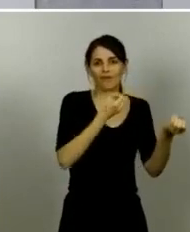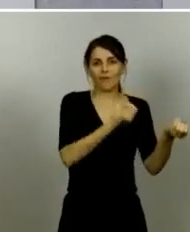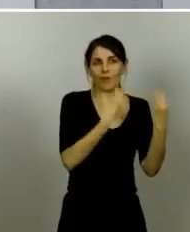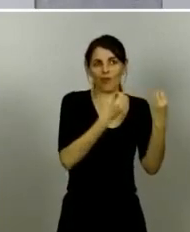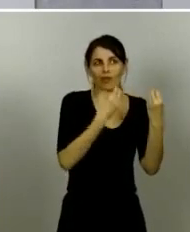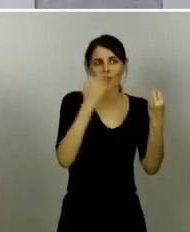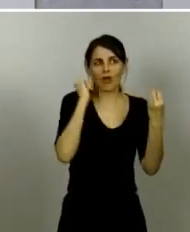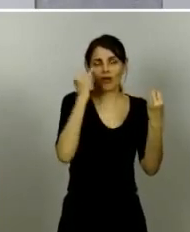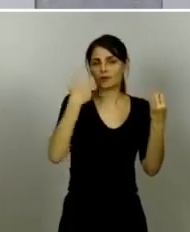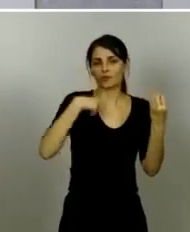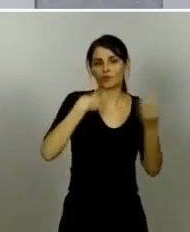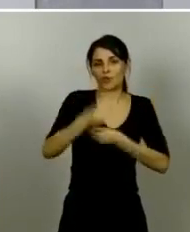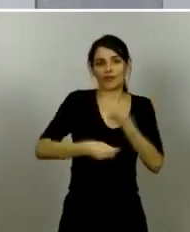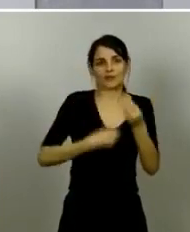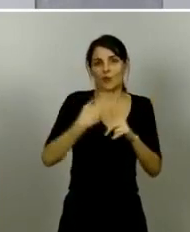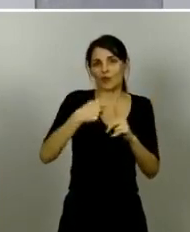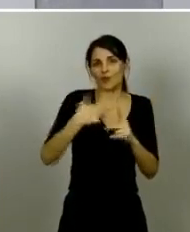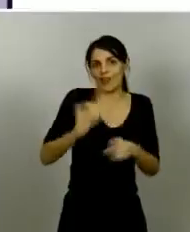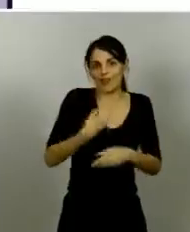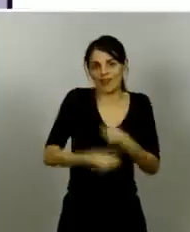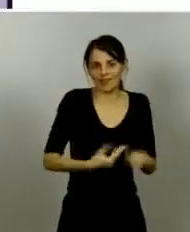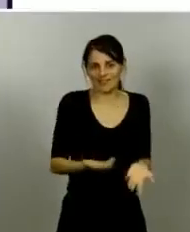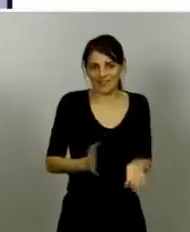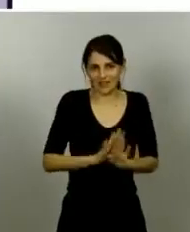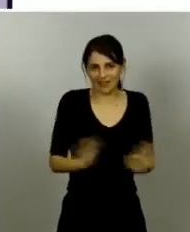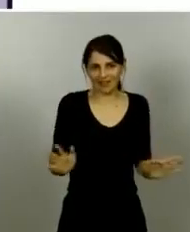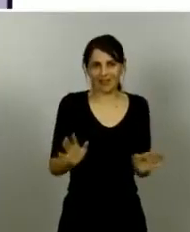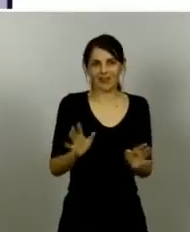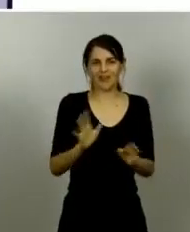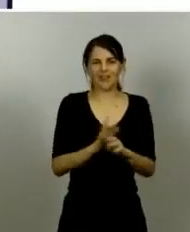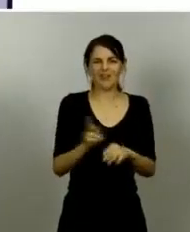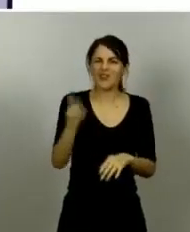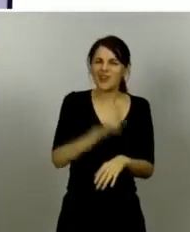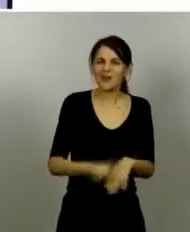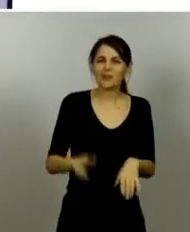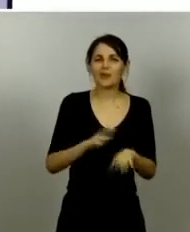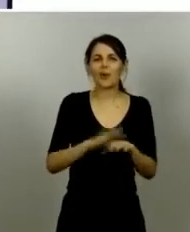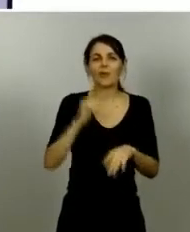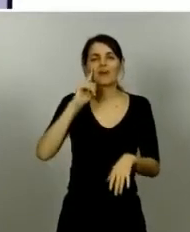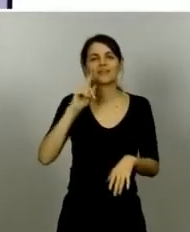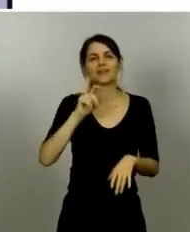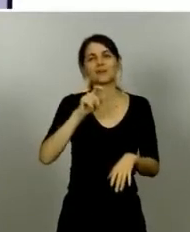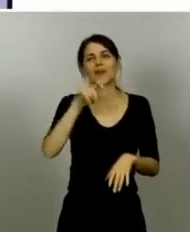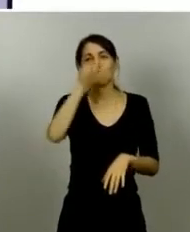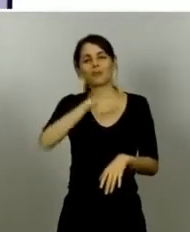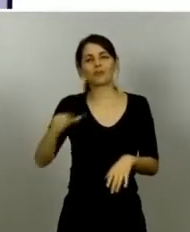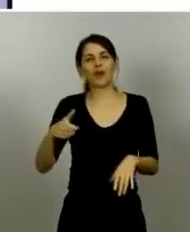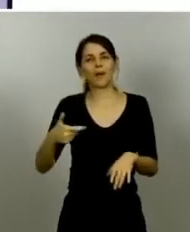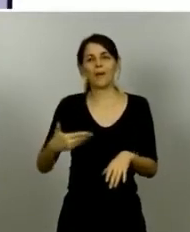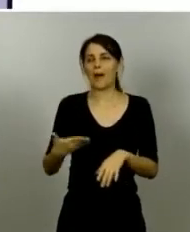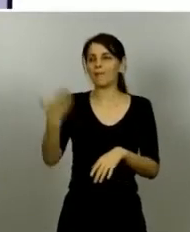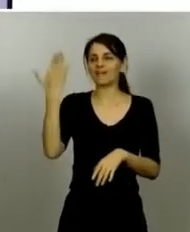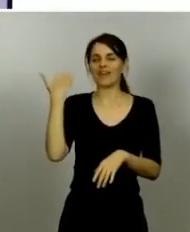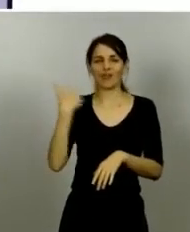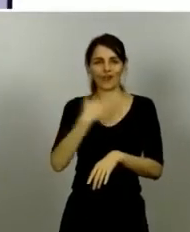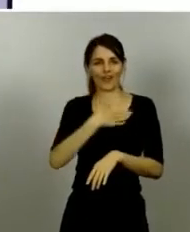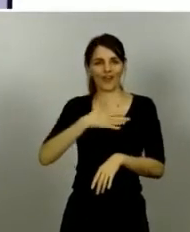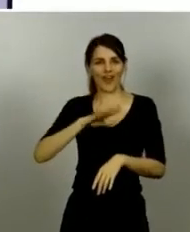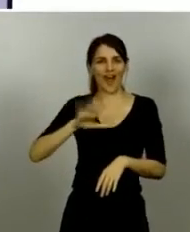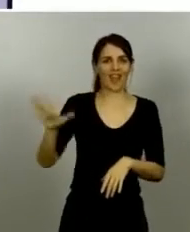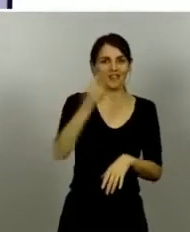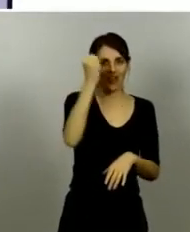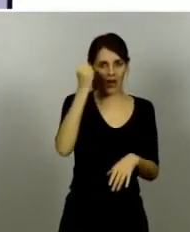insisto que en estos ejercicios de predicción del pasado en que hay gente que en fin muestra unas habilidades que nos dejan a todos un poco